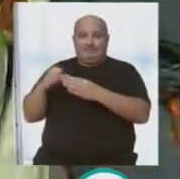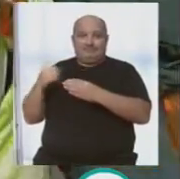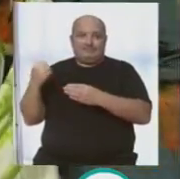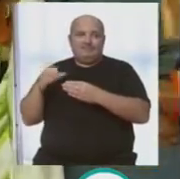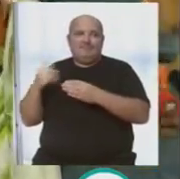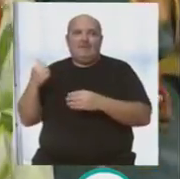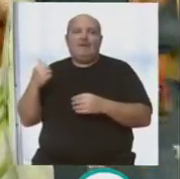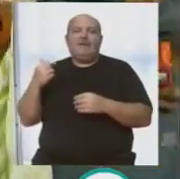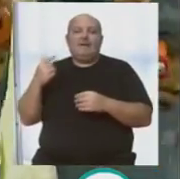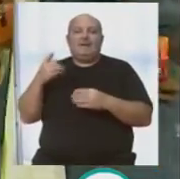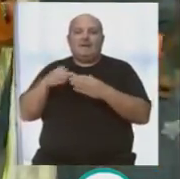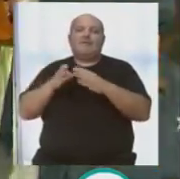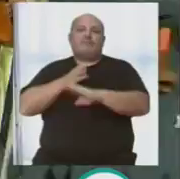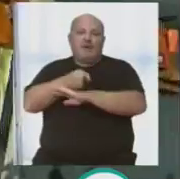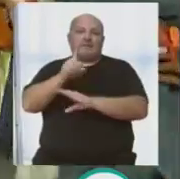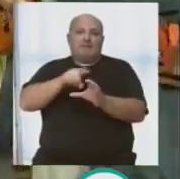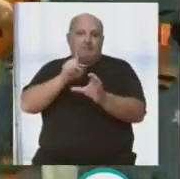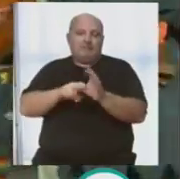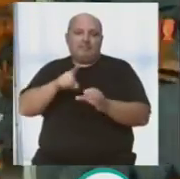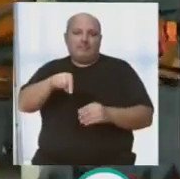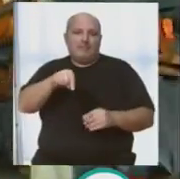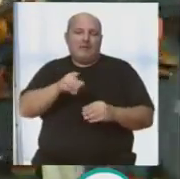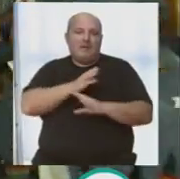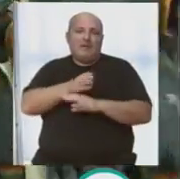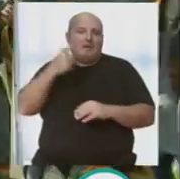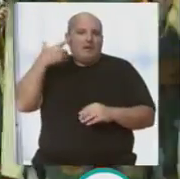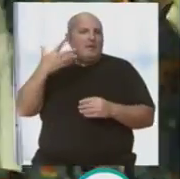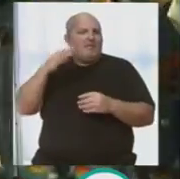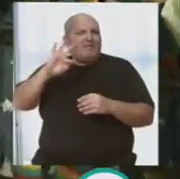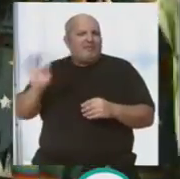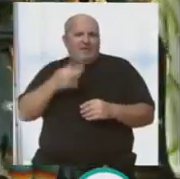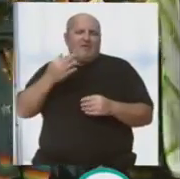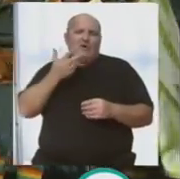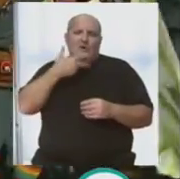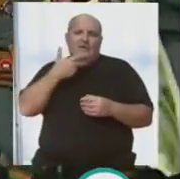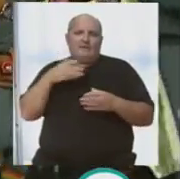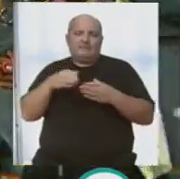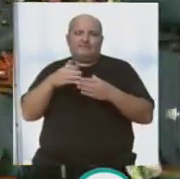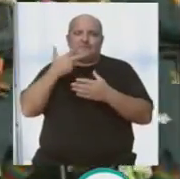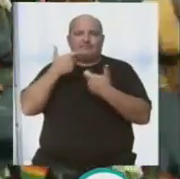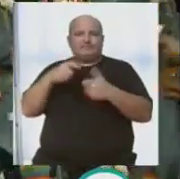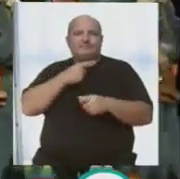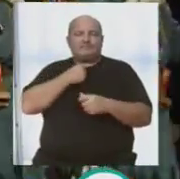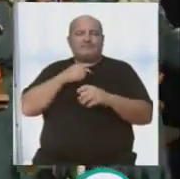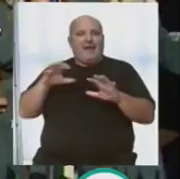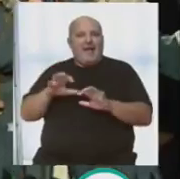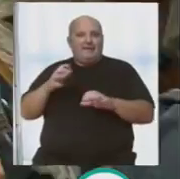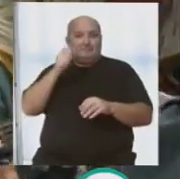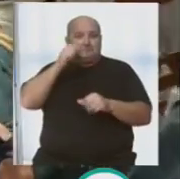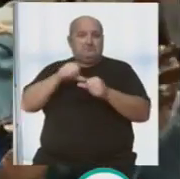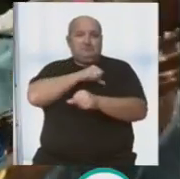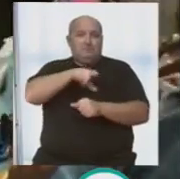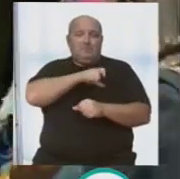toda la vida, con ese compás, es un punto a tener en cuenta siempre. Y para que conozcan también la modalidad. Claro, la modalidad y lo que es la